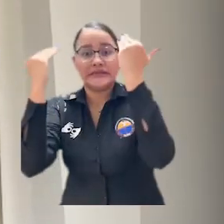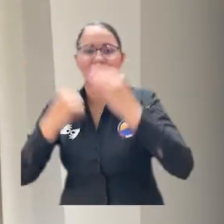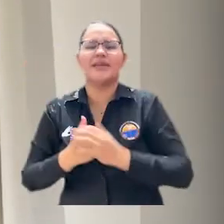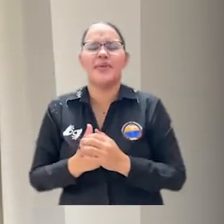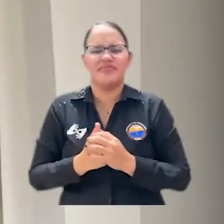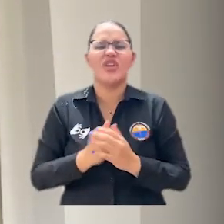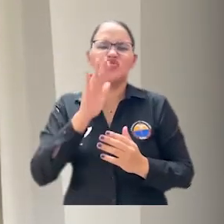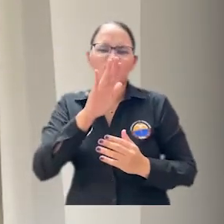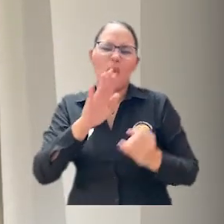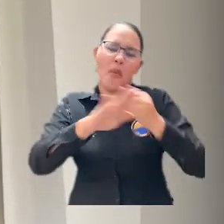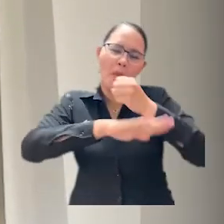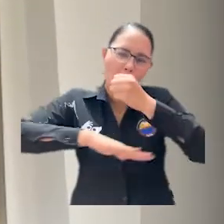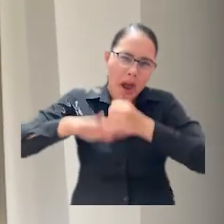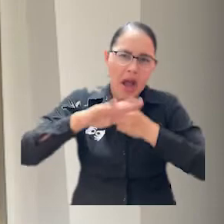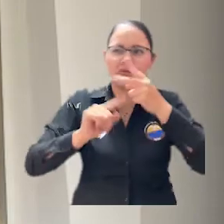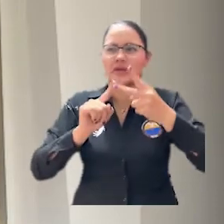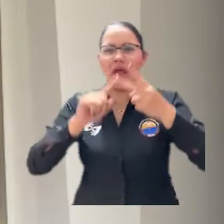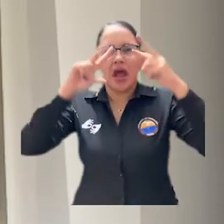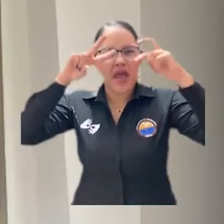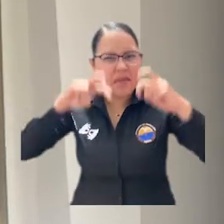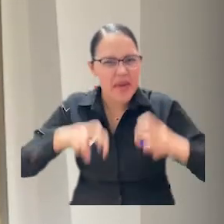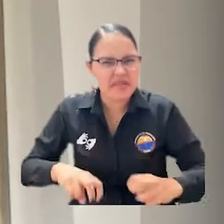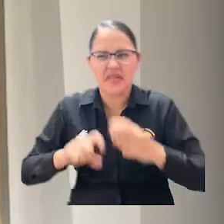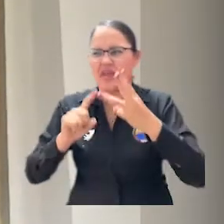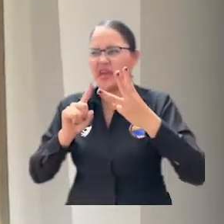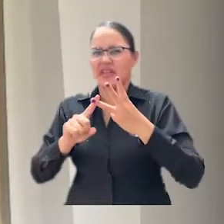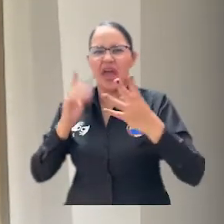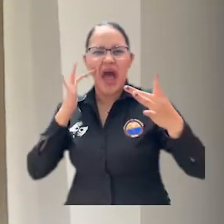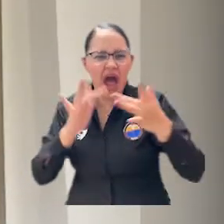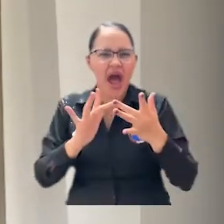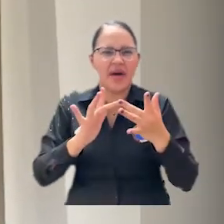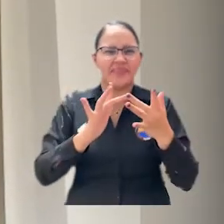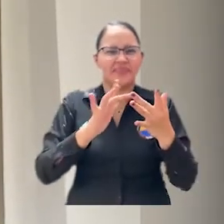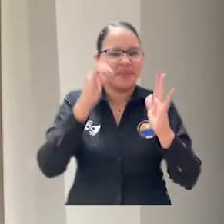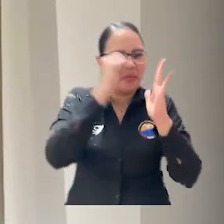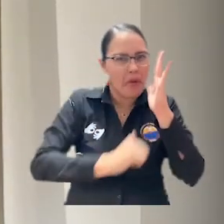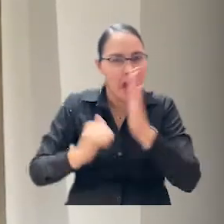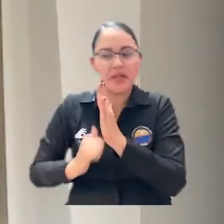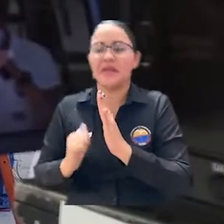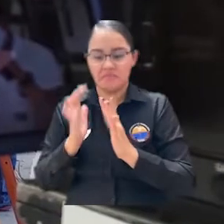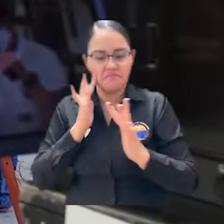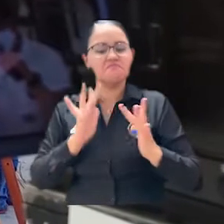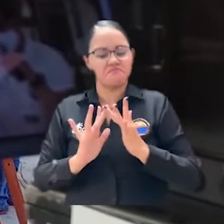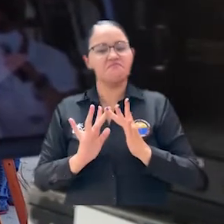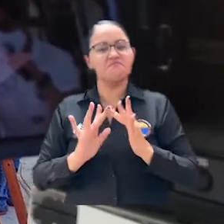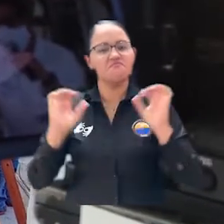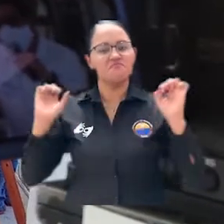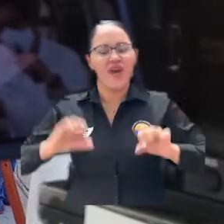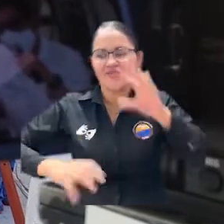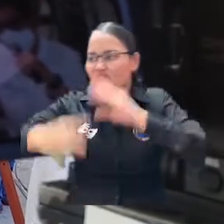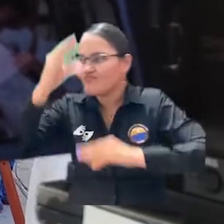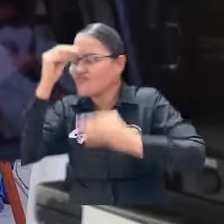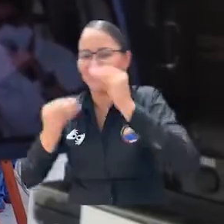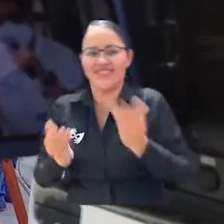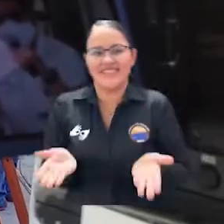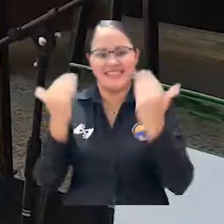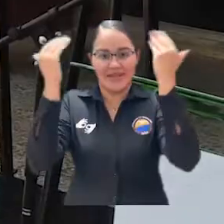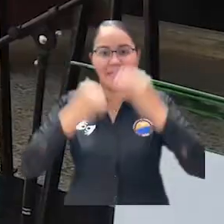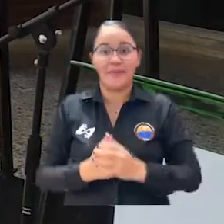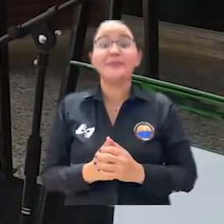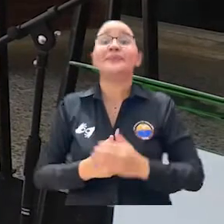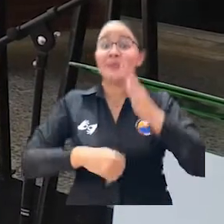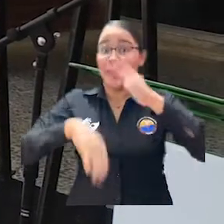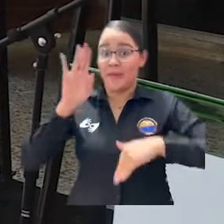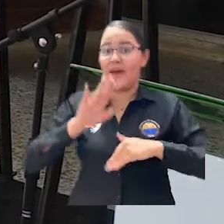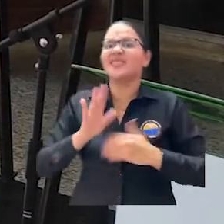básica, humanística, investigativa y disciplinar o profesional. La primera fase de la obra fue socializada